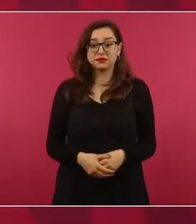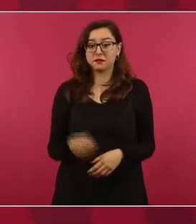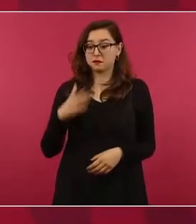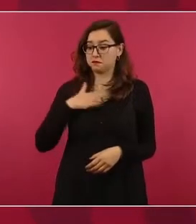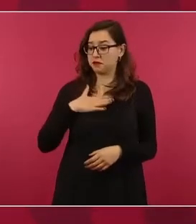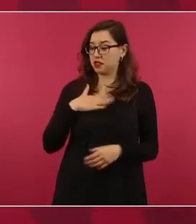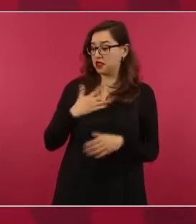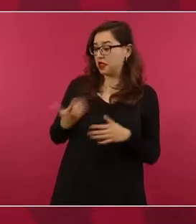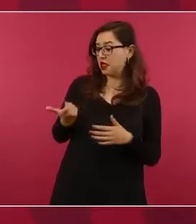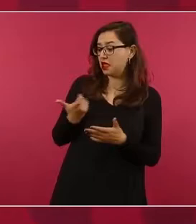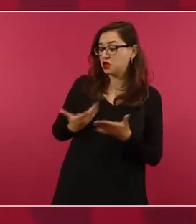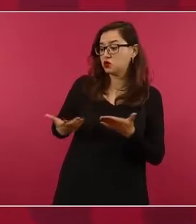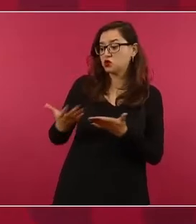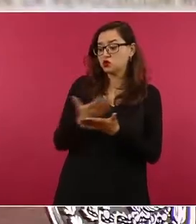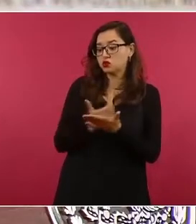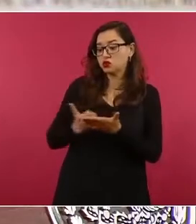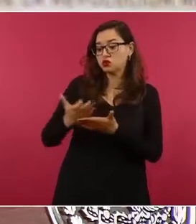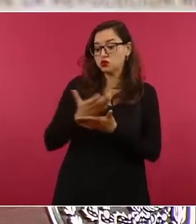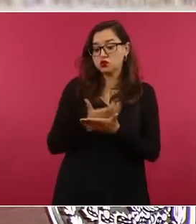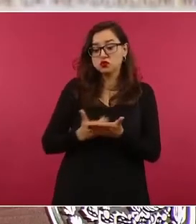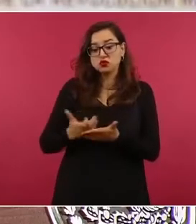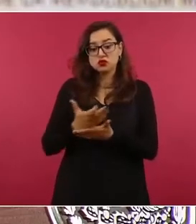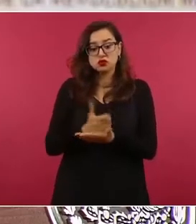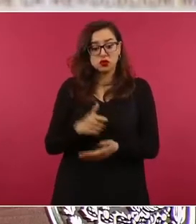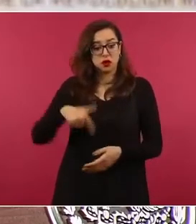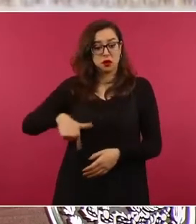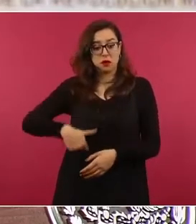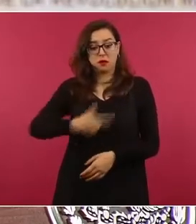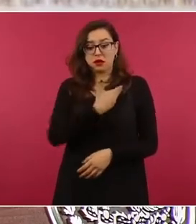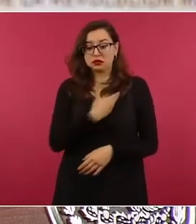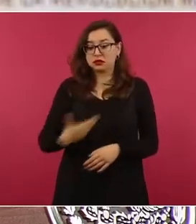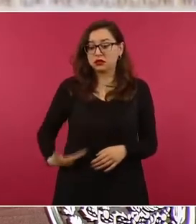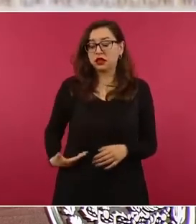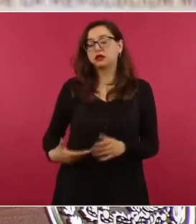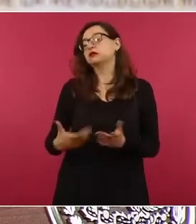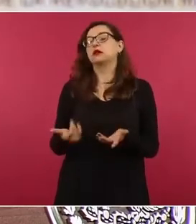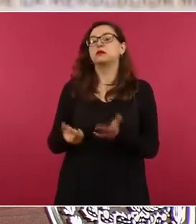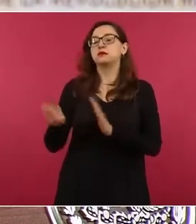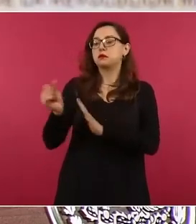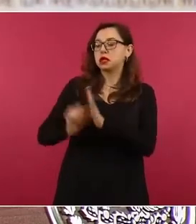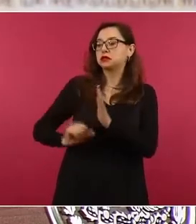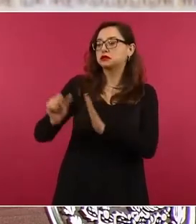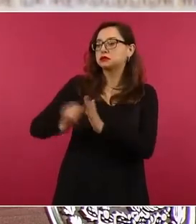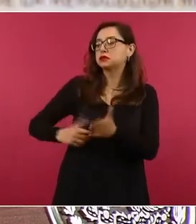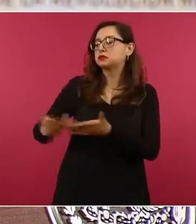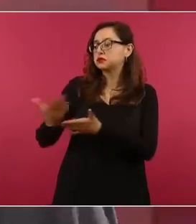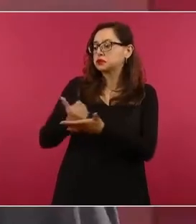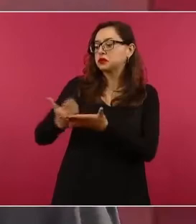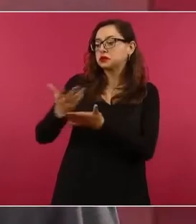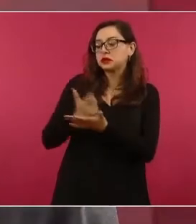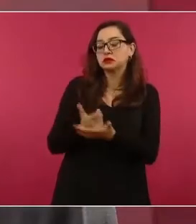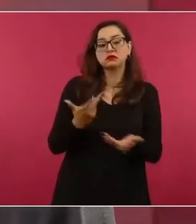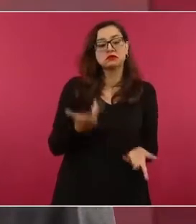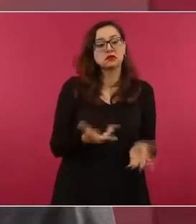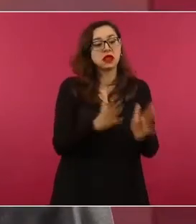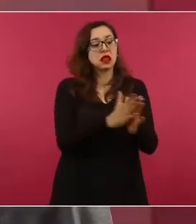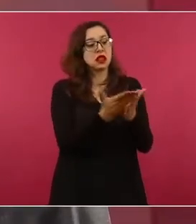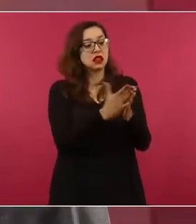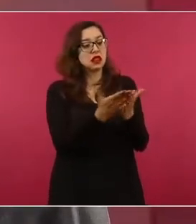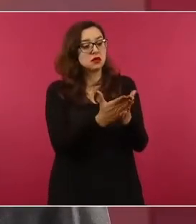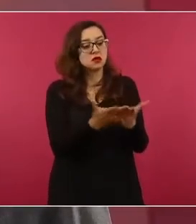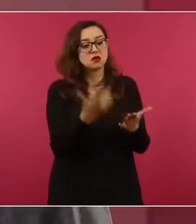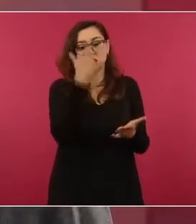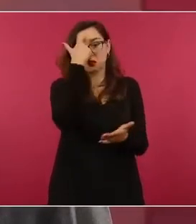lo que recibo de regalías por mis libros, eso